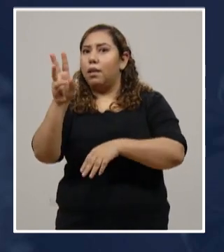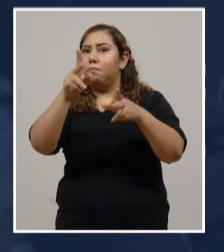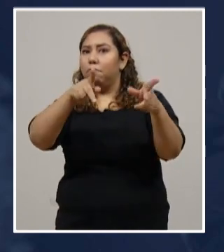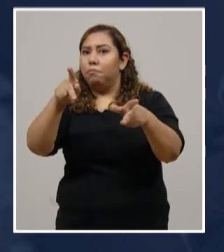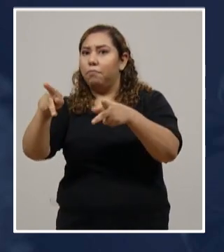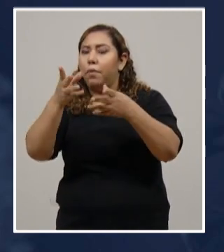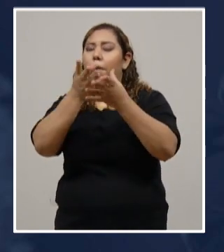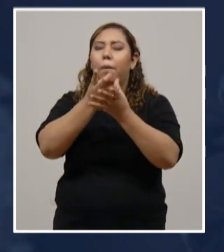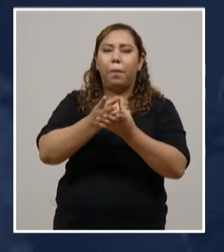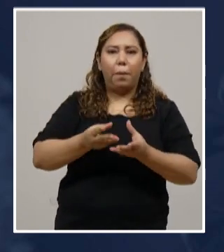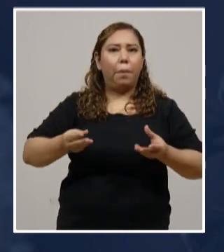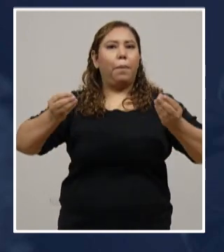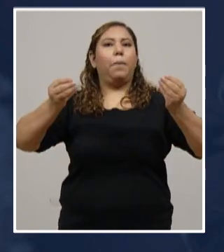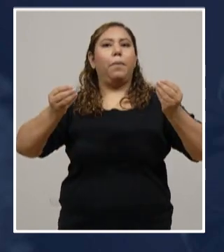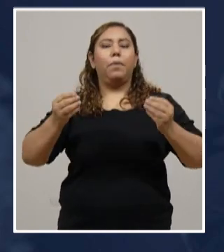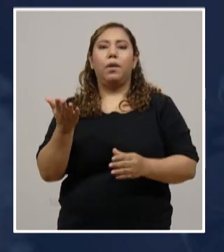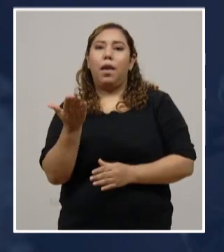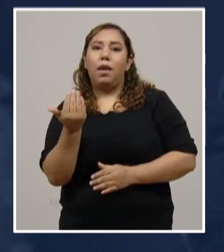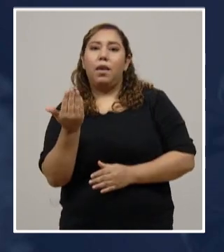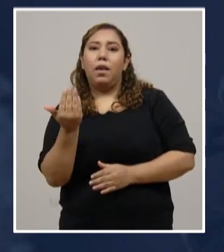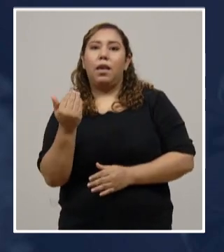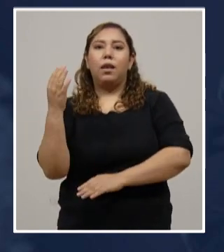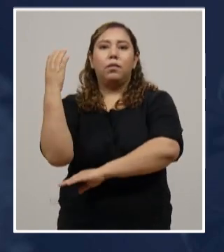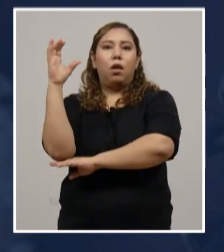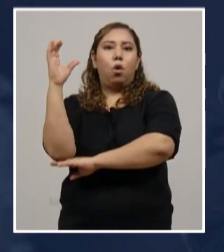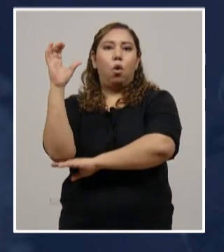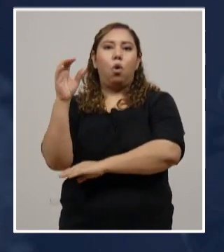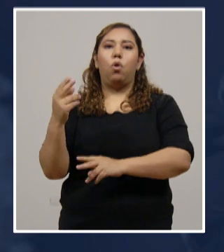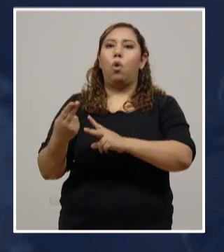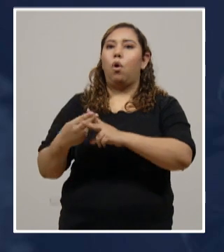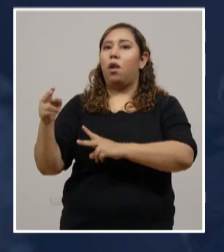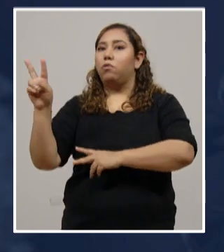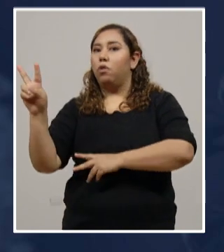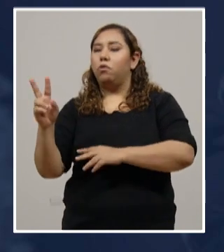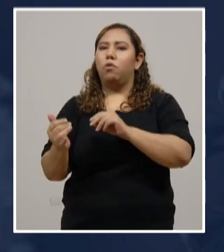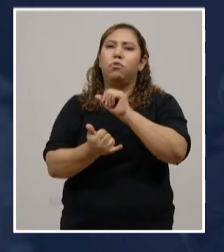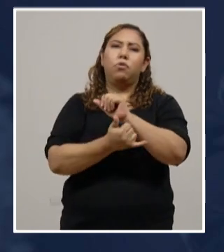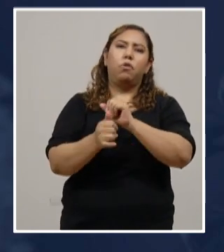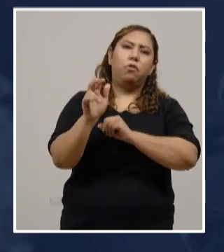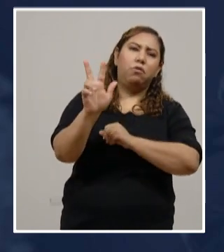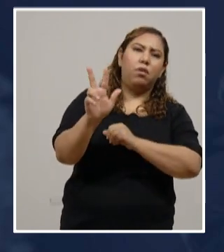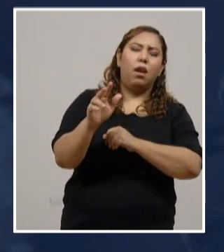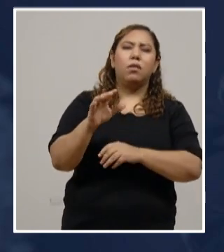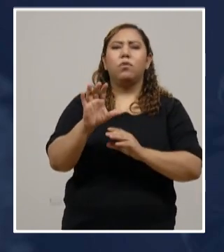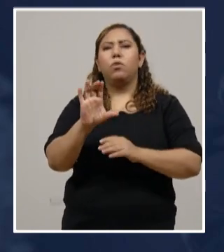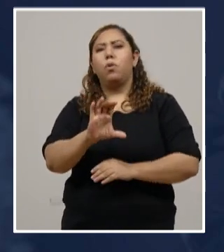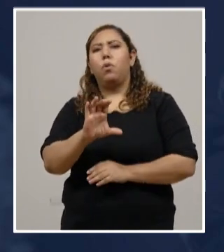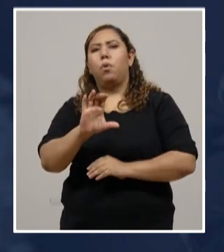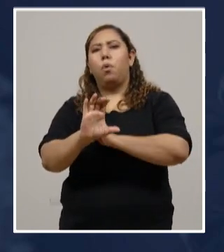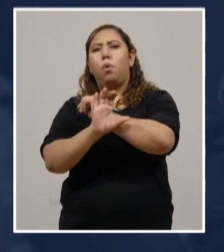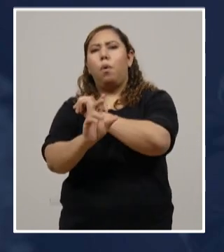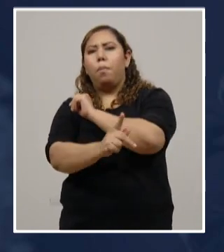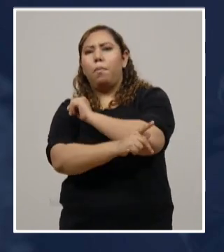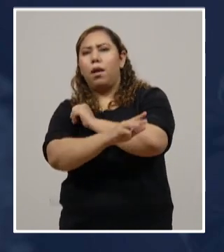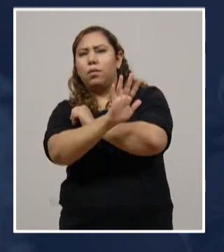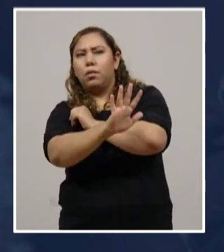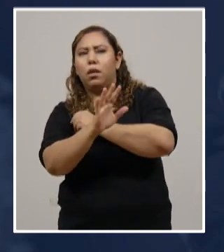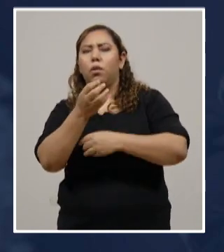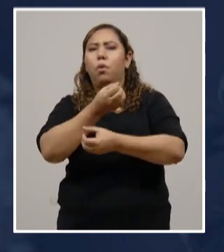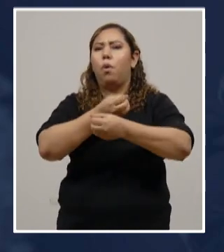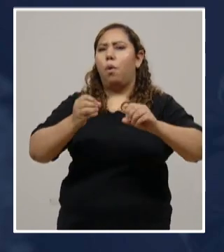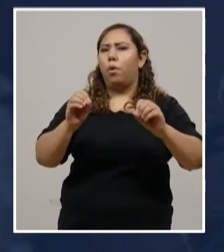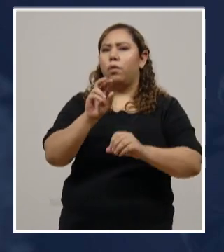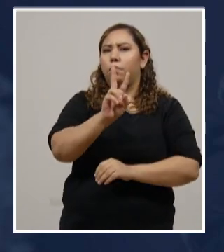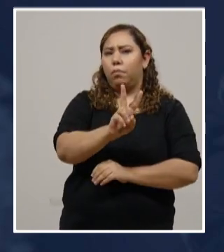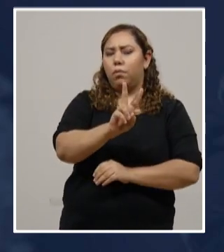vencido el COVID-19. 15 en Colón, 12 en Olancho, 3 en Lloro, 5 en Copán, en Ocotepeque también hay dos